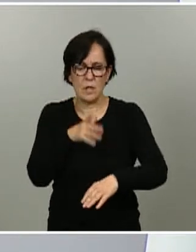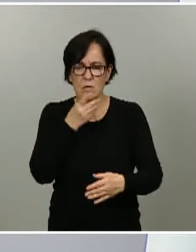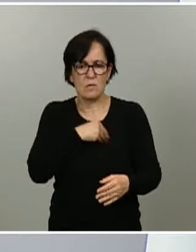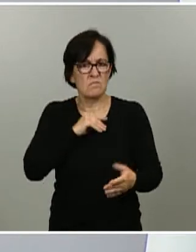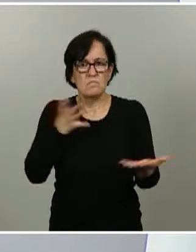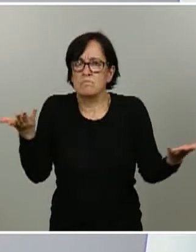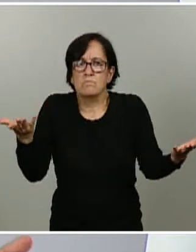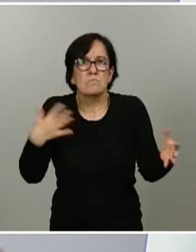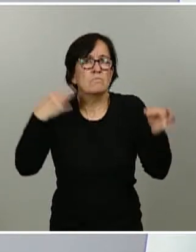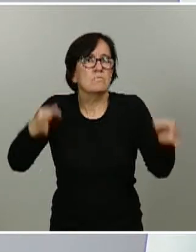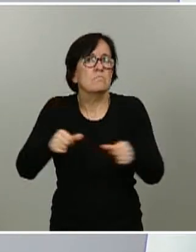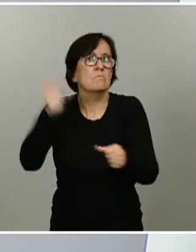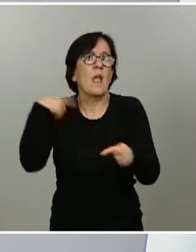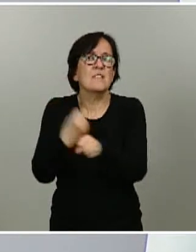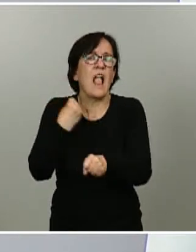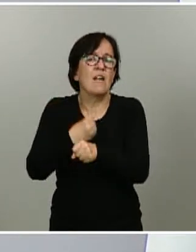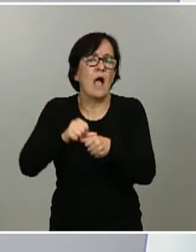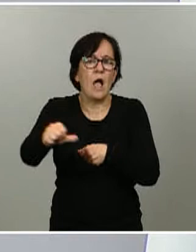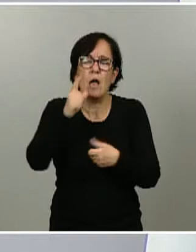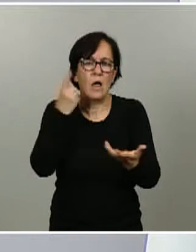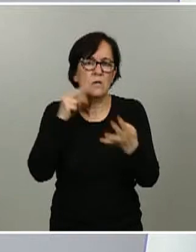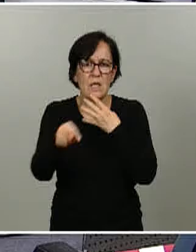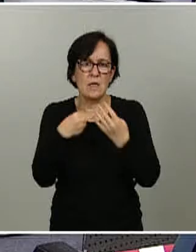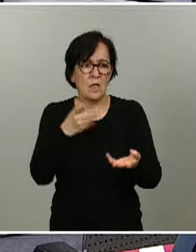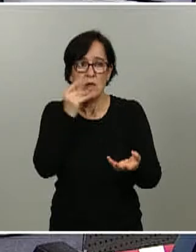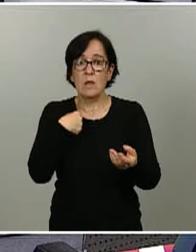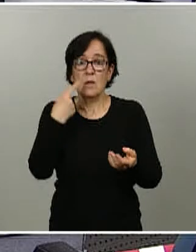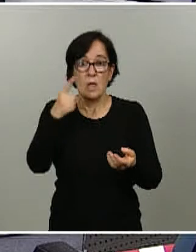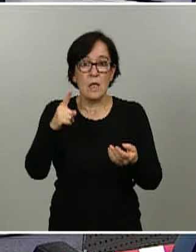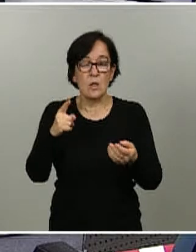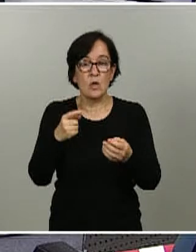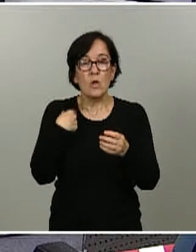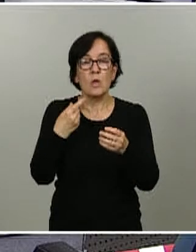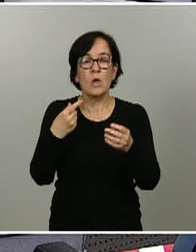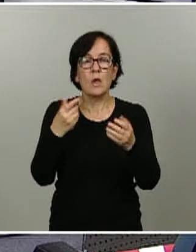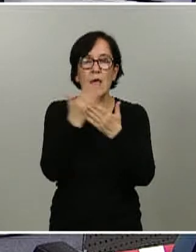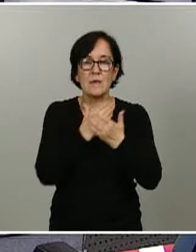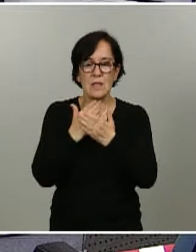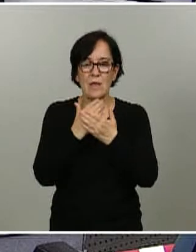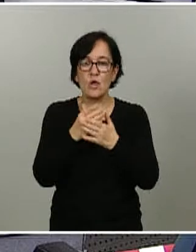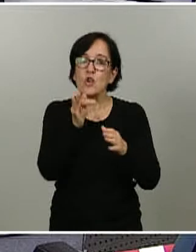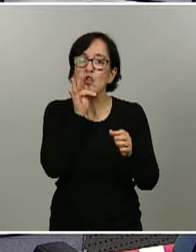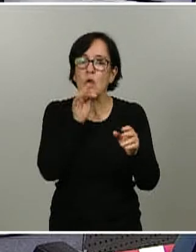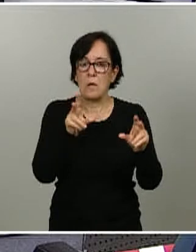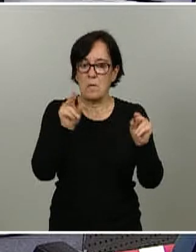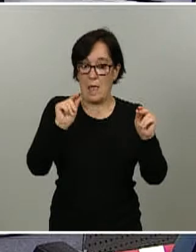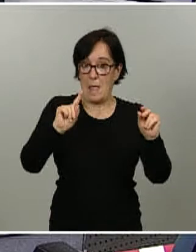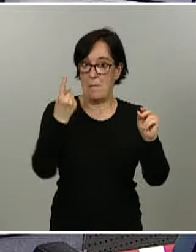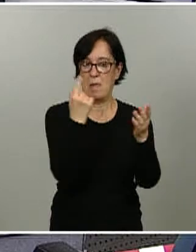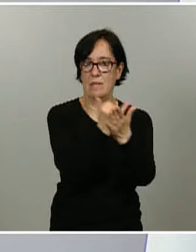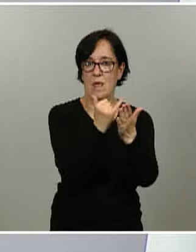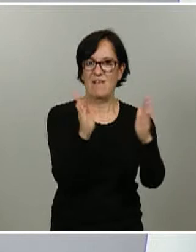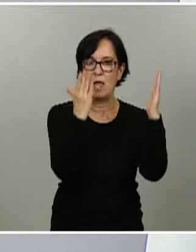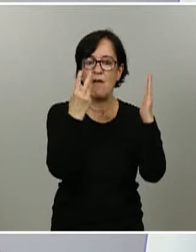transparencia. Fíjese ustedes que estamos dando unos resultados preliminares de un estudio que está en una de las primeras oleadas, quedan dos por hacer,